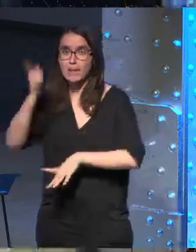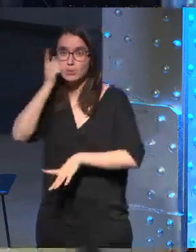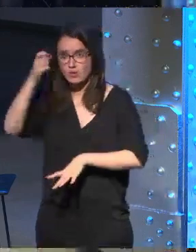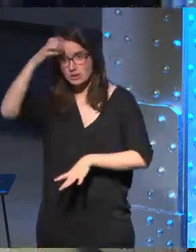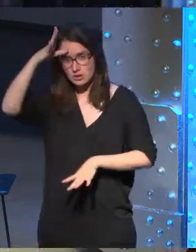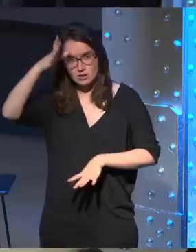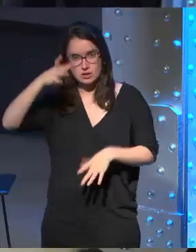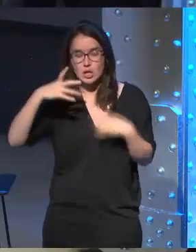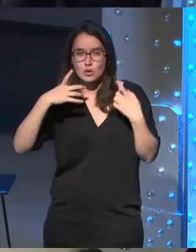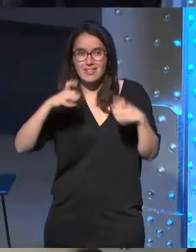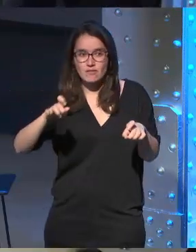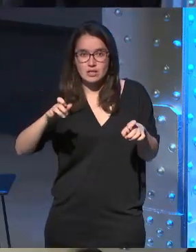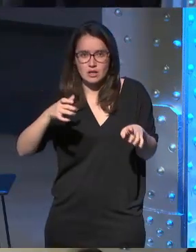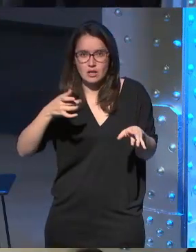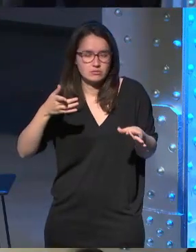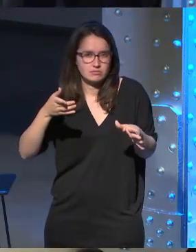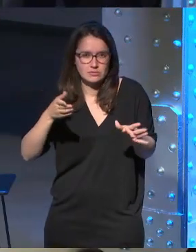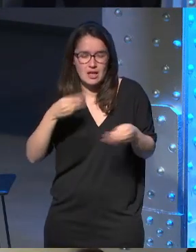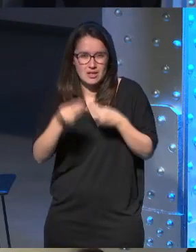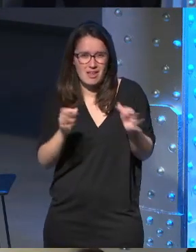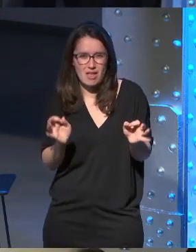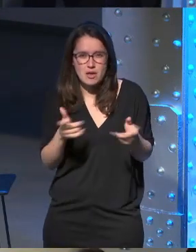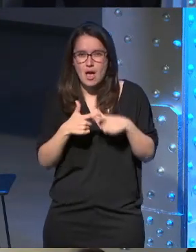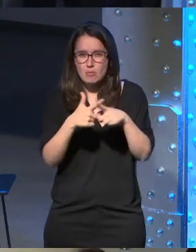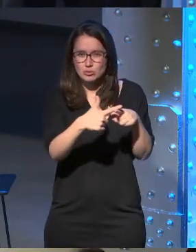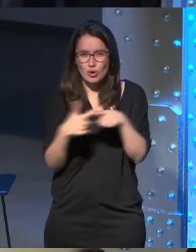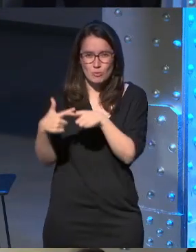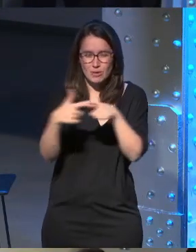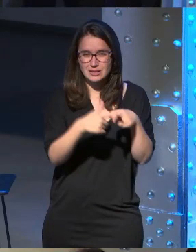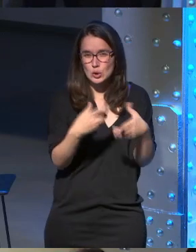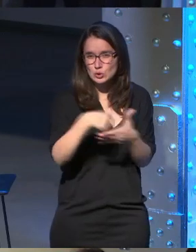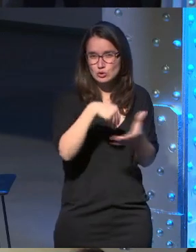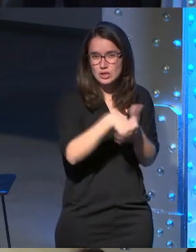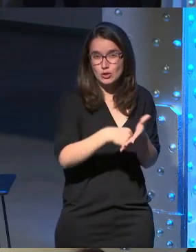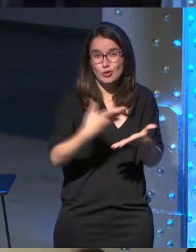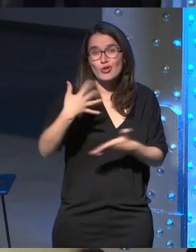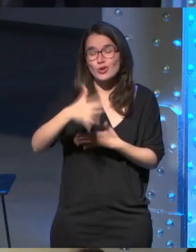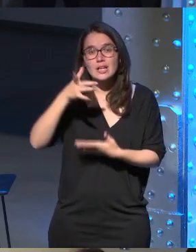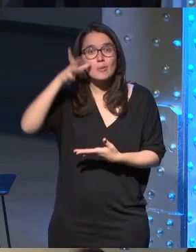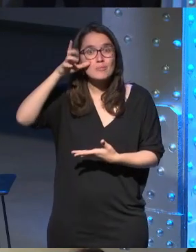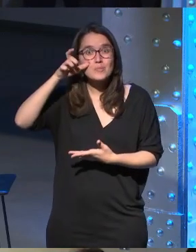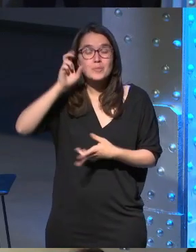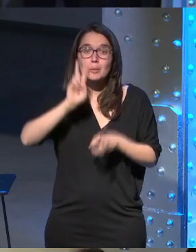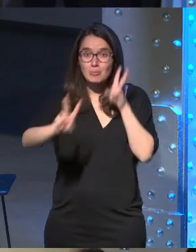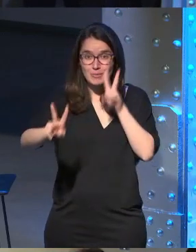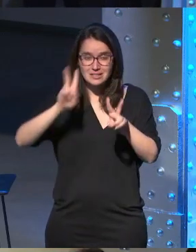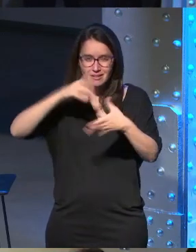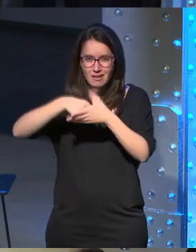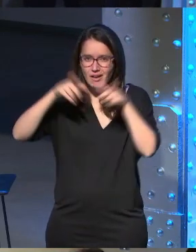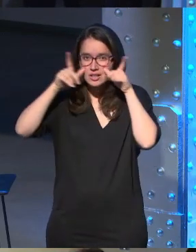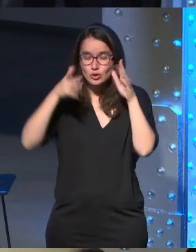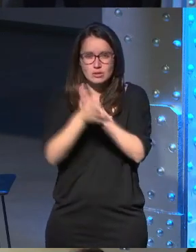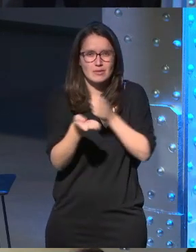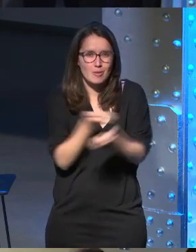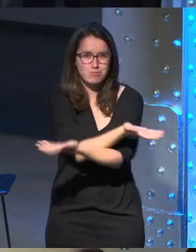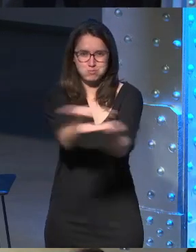ya no vamos a tener que hacer este gesto vamos a poder compartir los contenidos vamos a llevarlos en la vista y eso abre un campo de